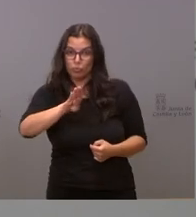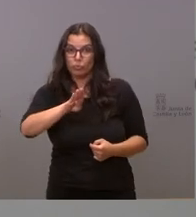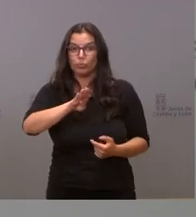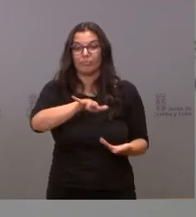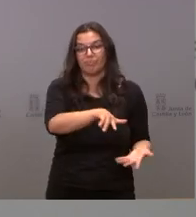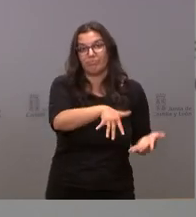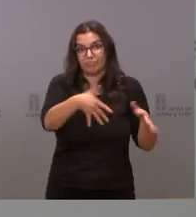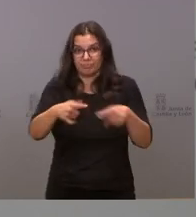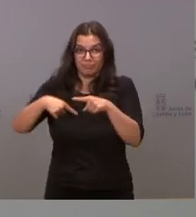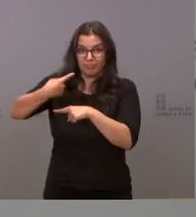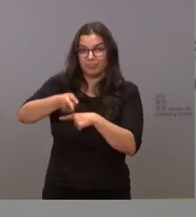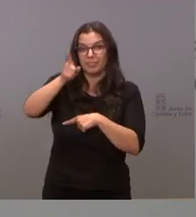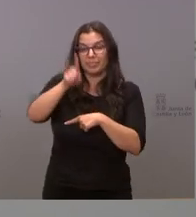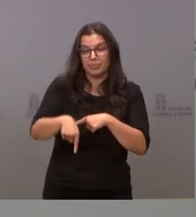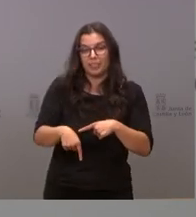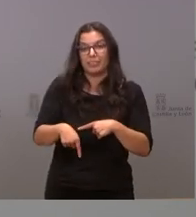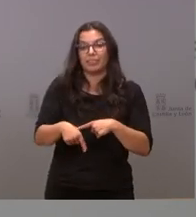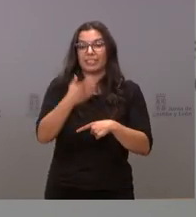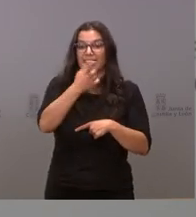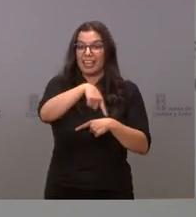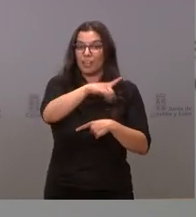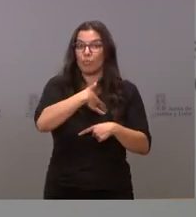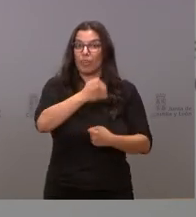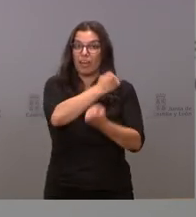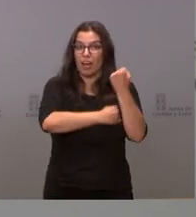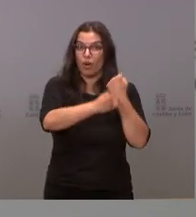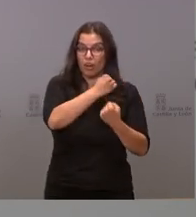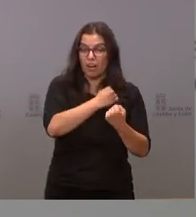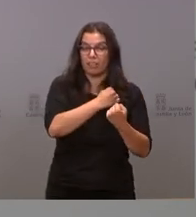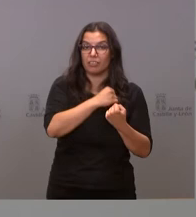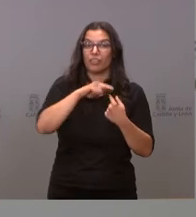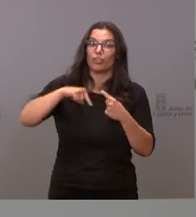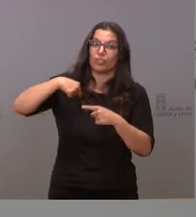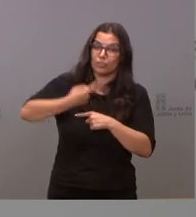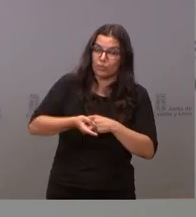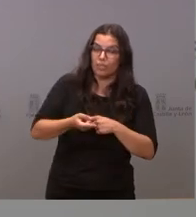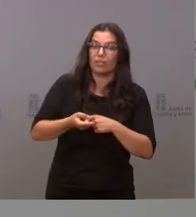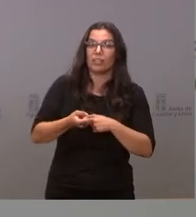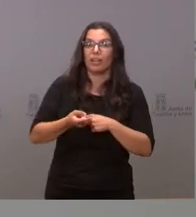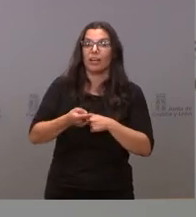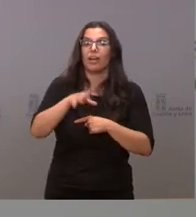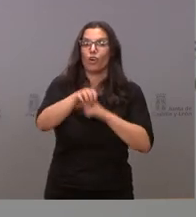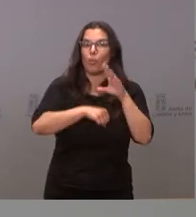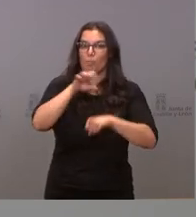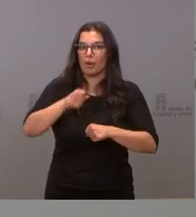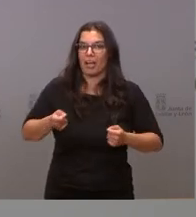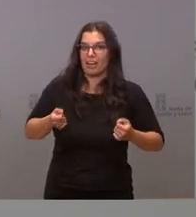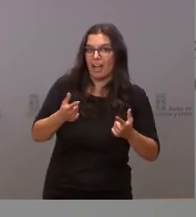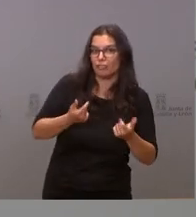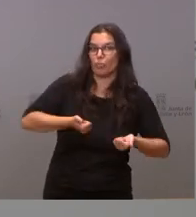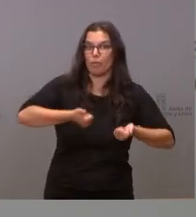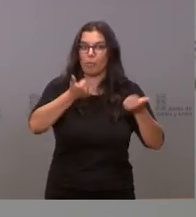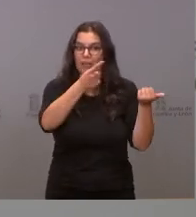el ahorro de las familias va a generar también un mayor consumo una